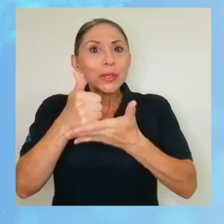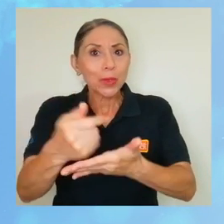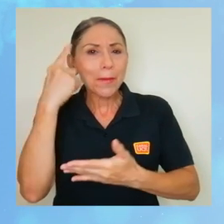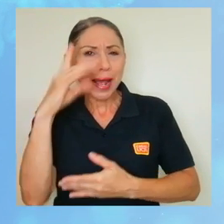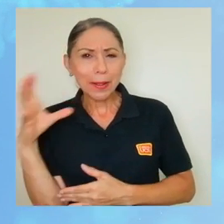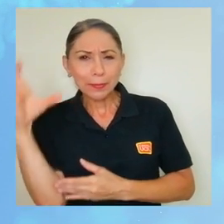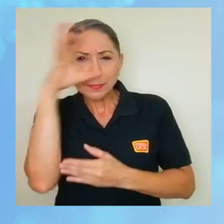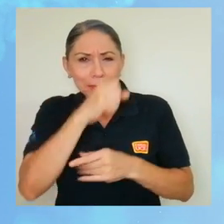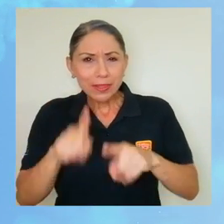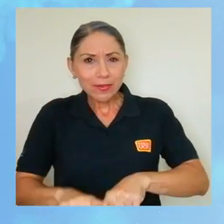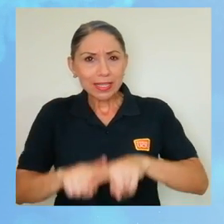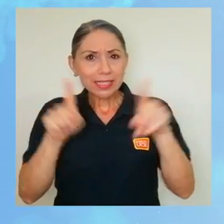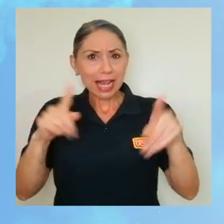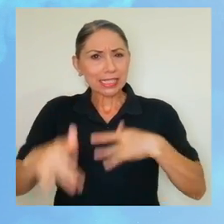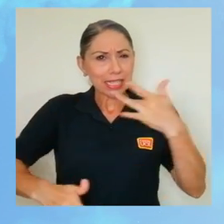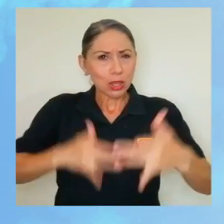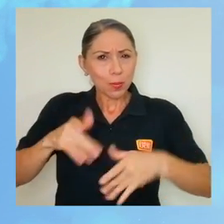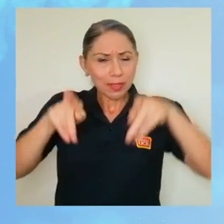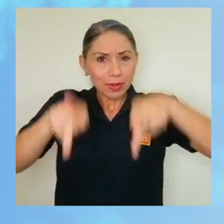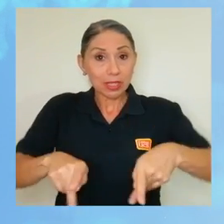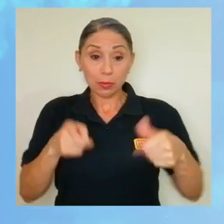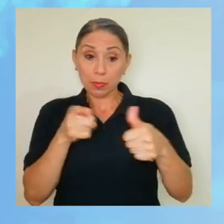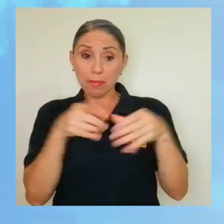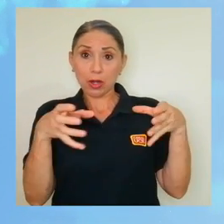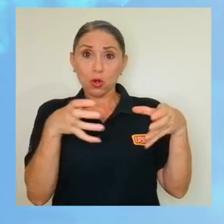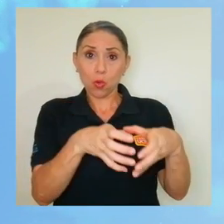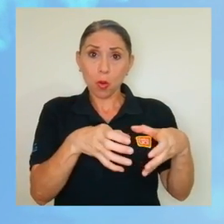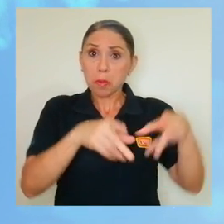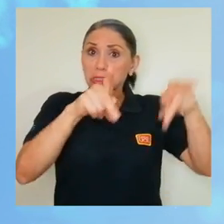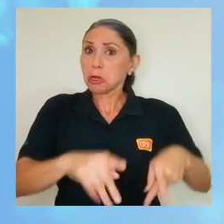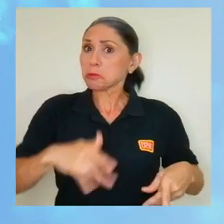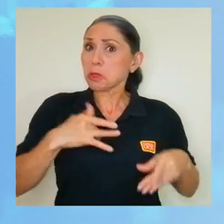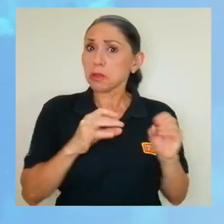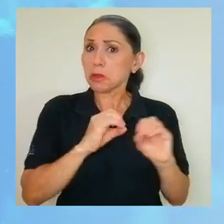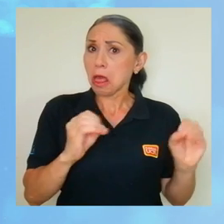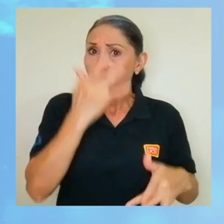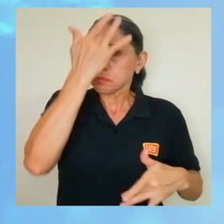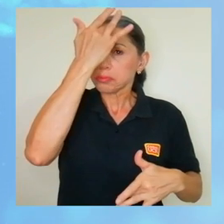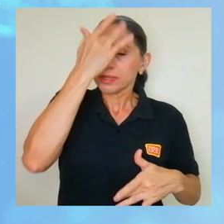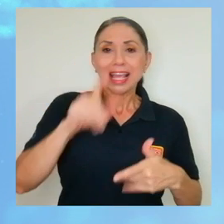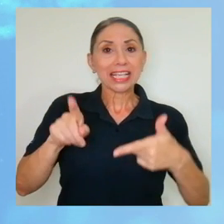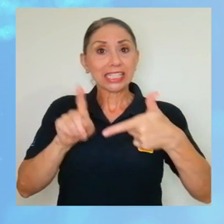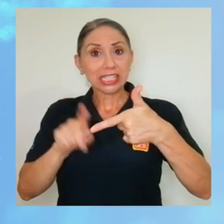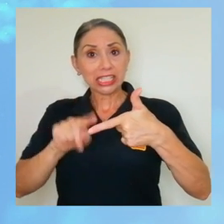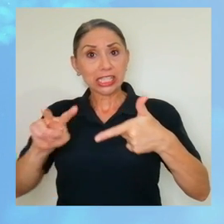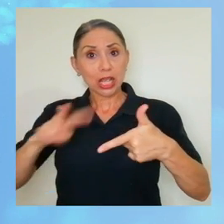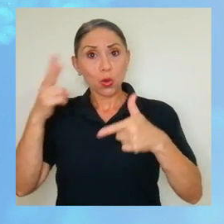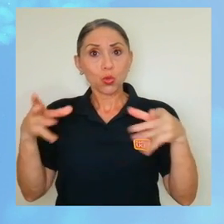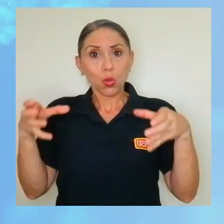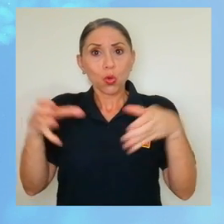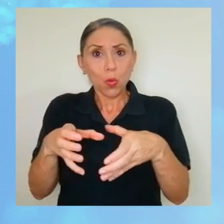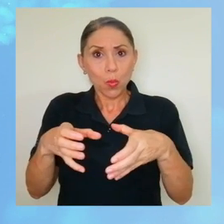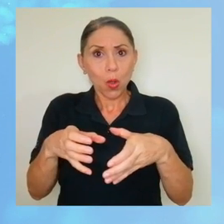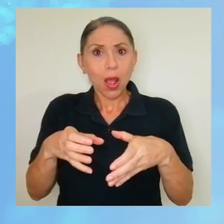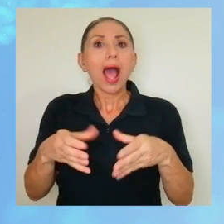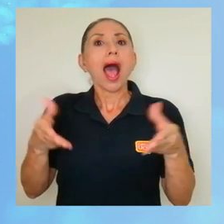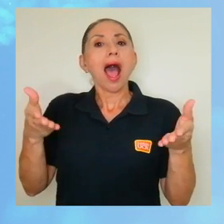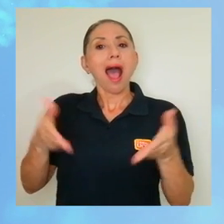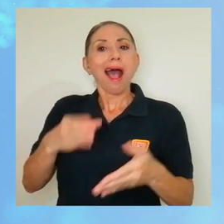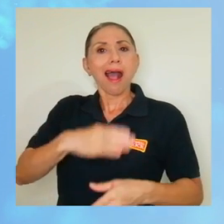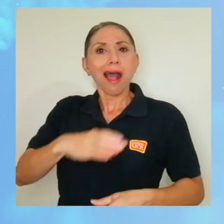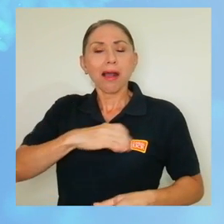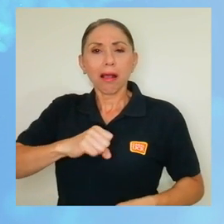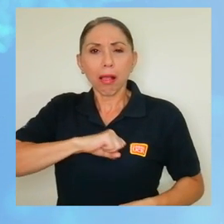síntomas en las personas. En el primer grupo están los asintomáticos. El segundo se caracteriza por la presencia de tos.